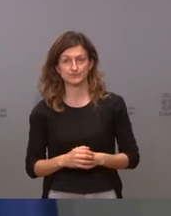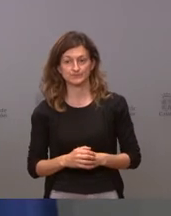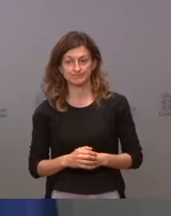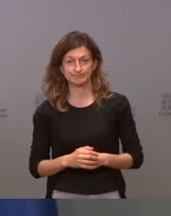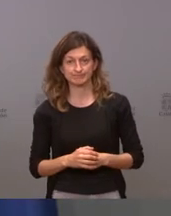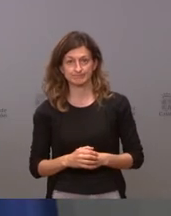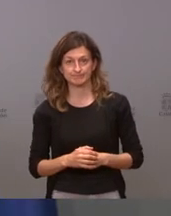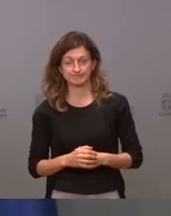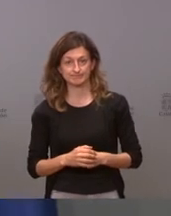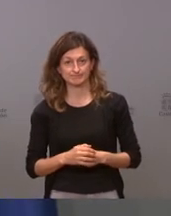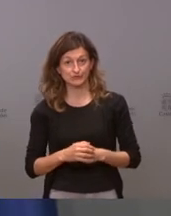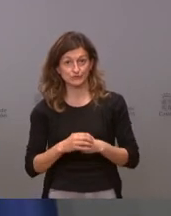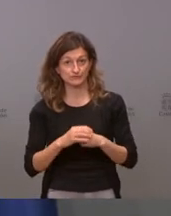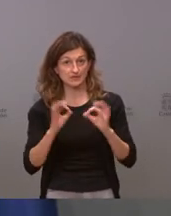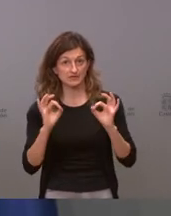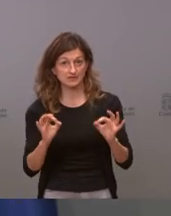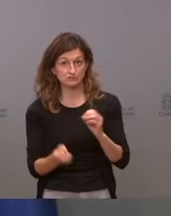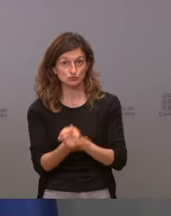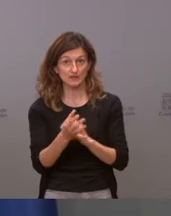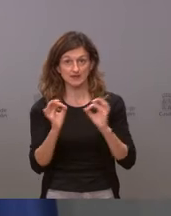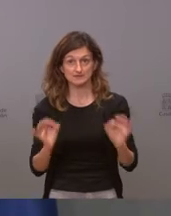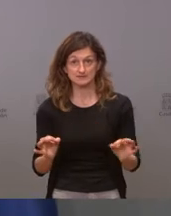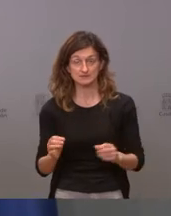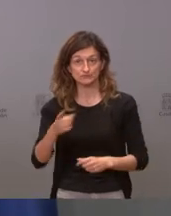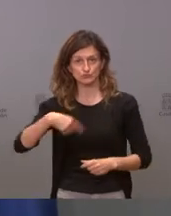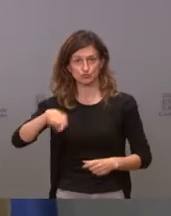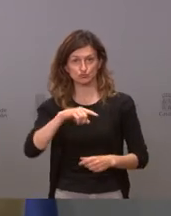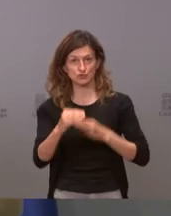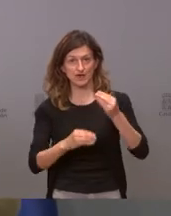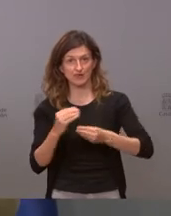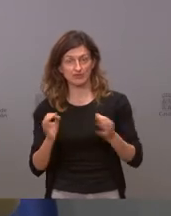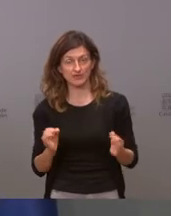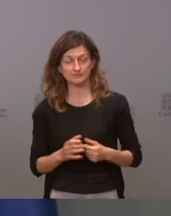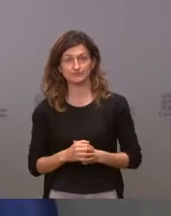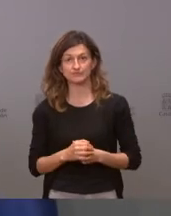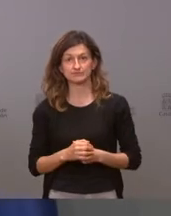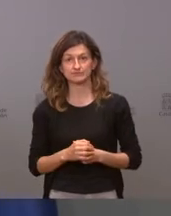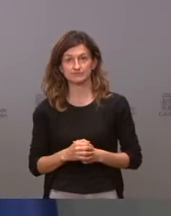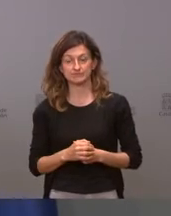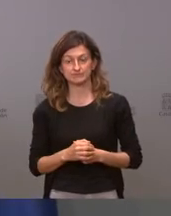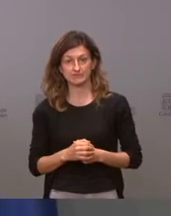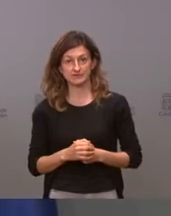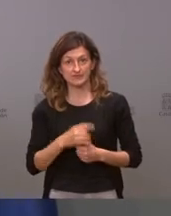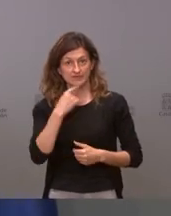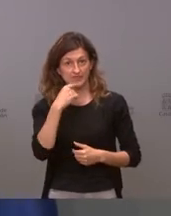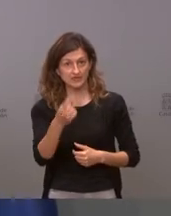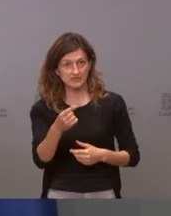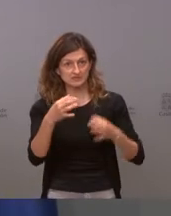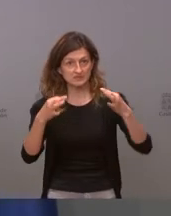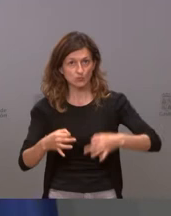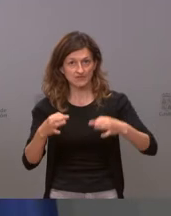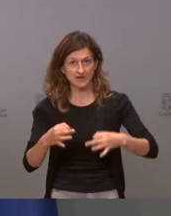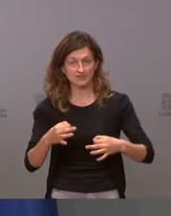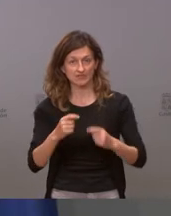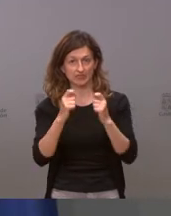las cosas han sucedido así y nosotros lo que tenemos que hacer es asegurar a los ciudadanos que van a recibir la segunda